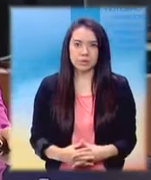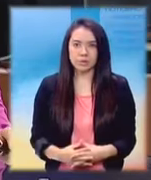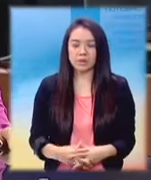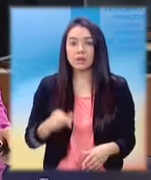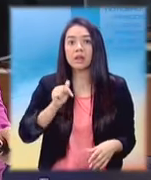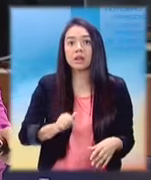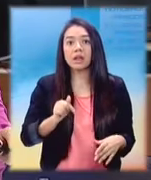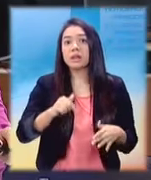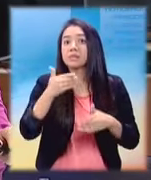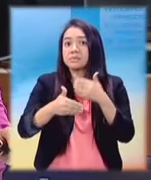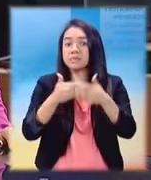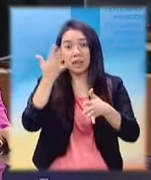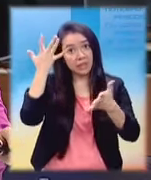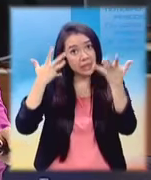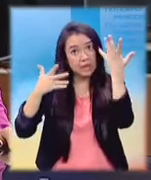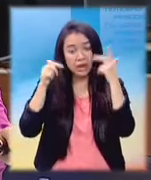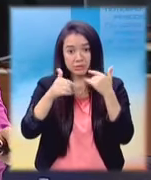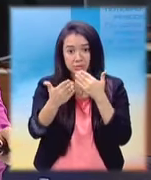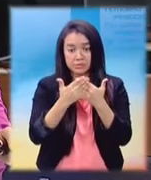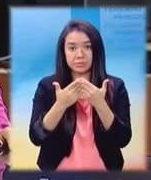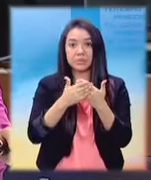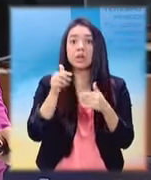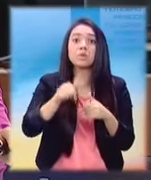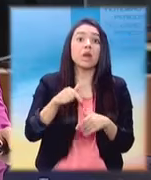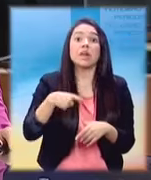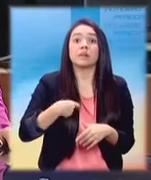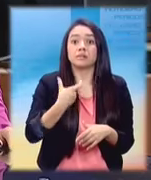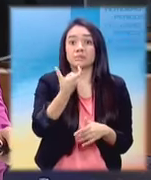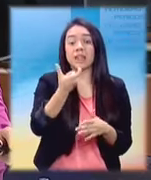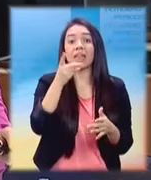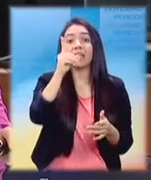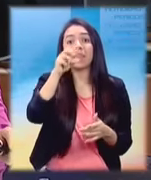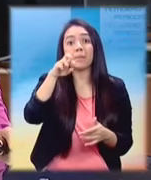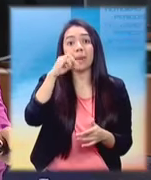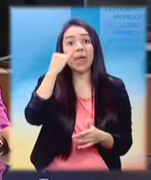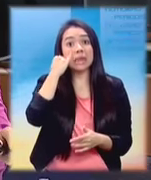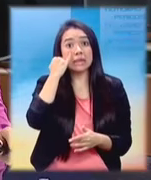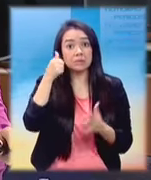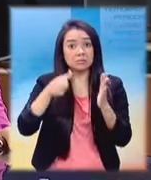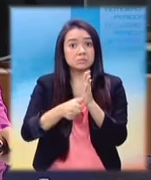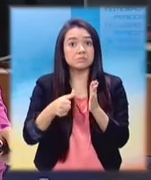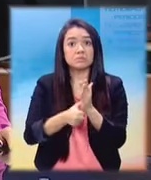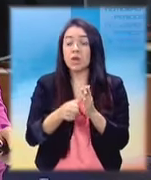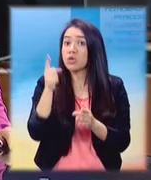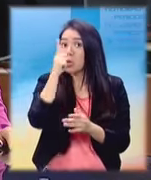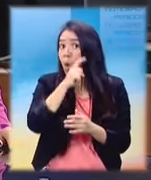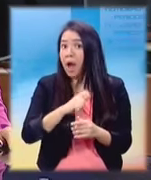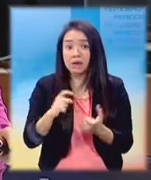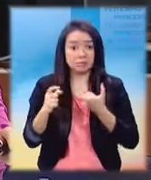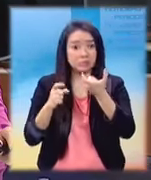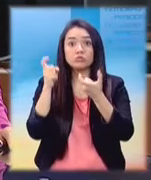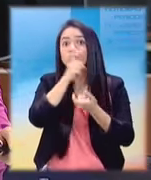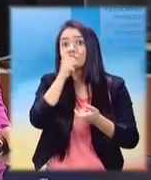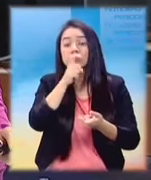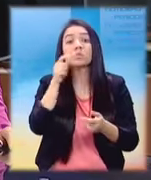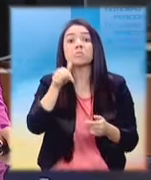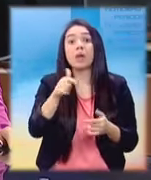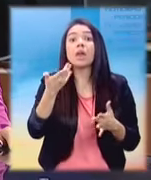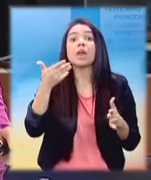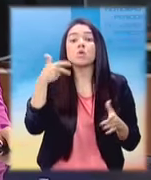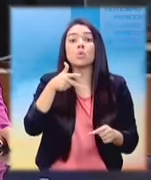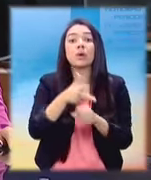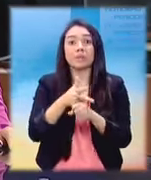Conforme pasan los días, el no contar con el documento de identificación personal se convierte en un problema para los guatemaltecos en el extranjero.